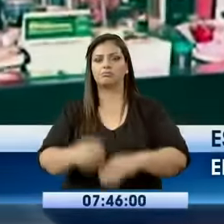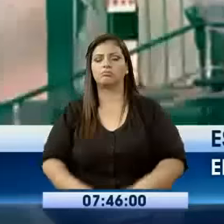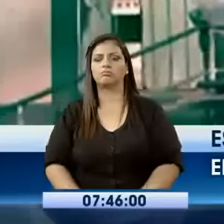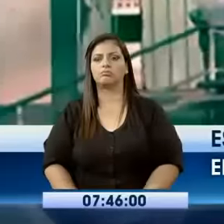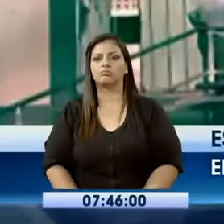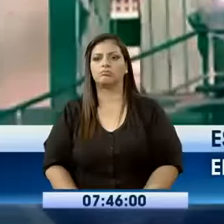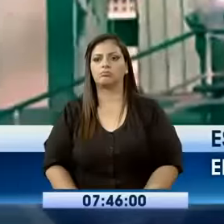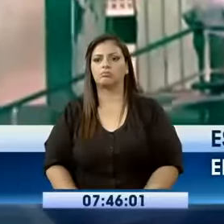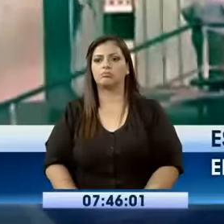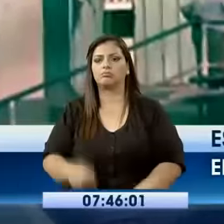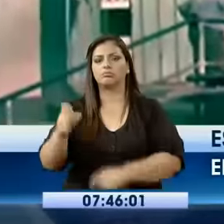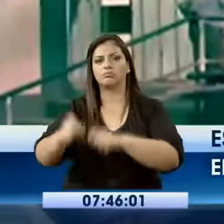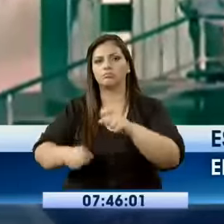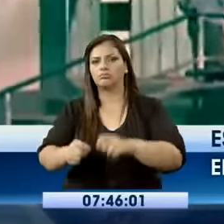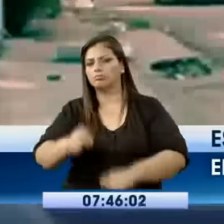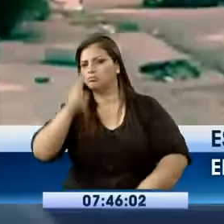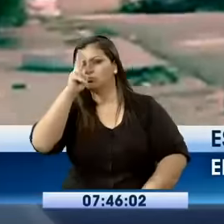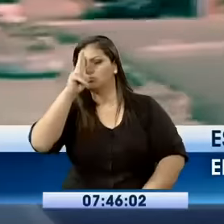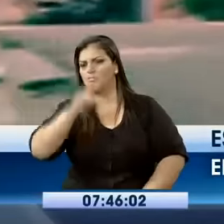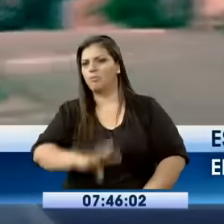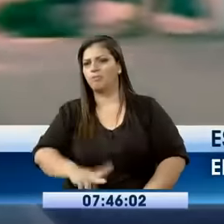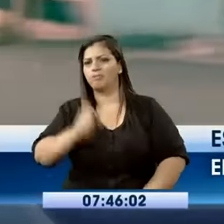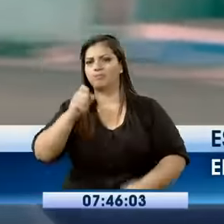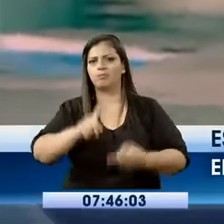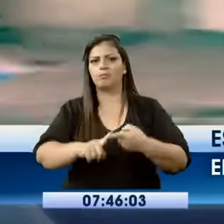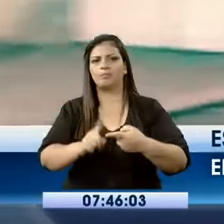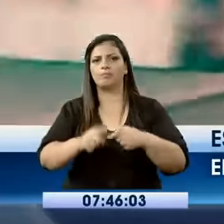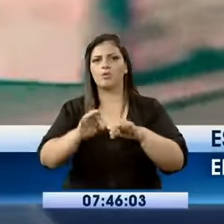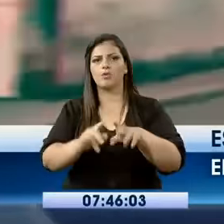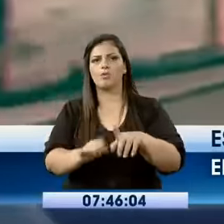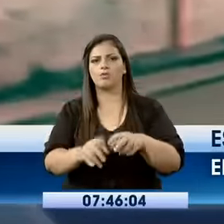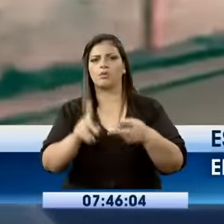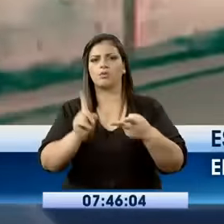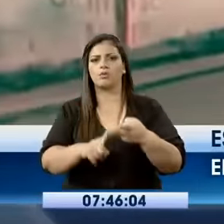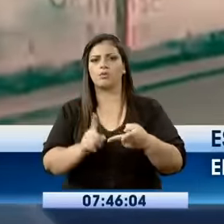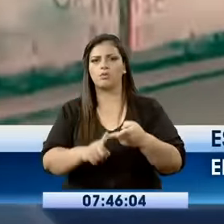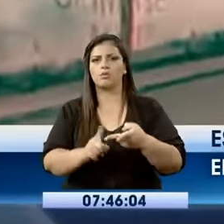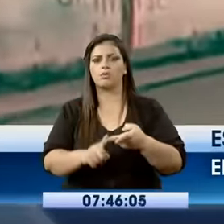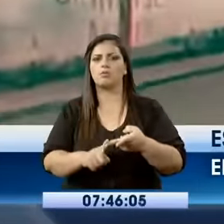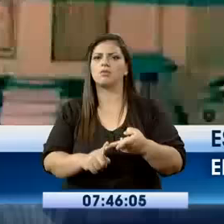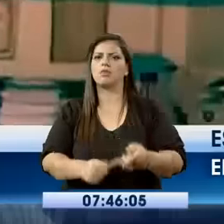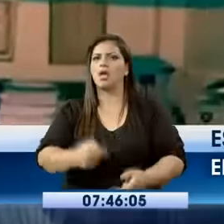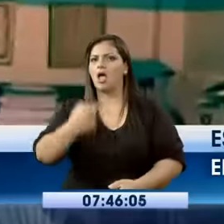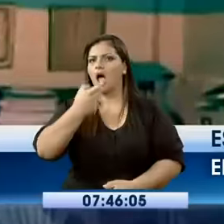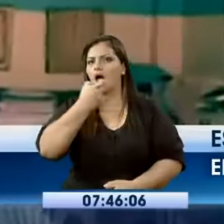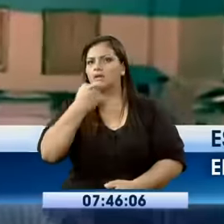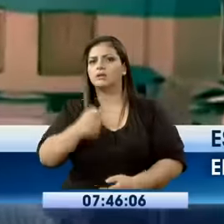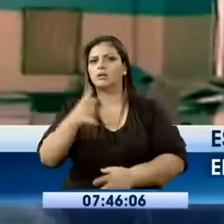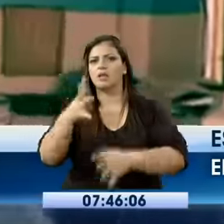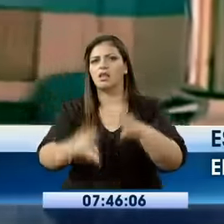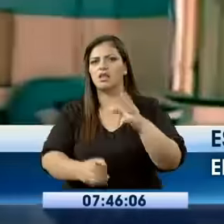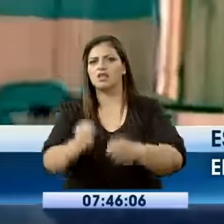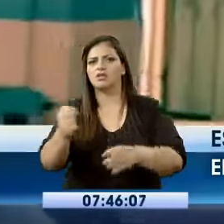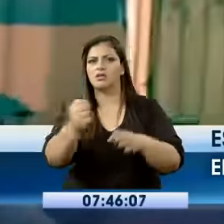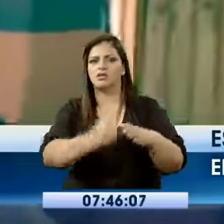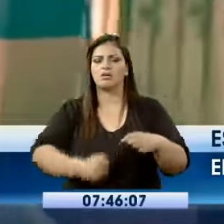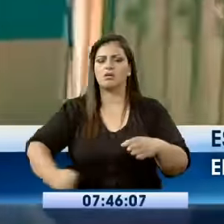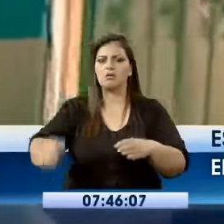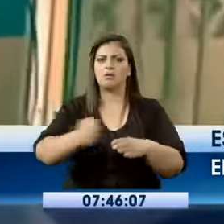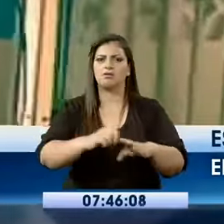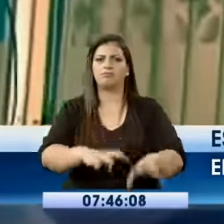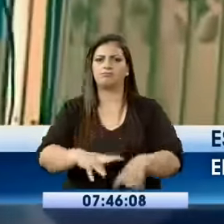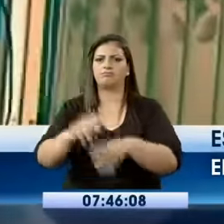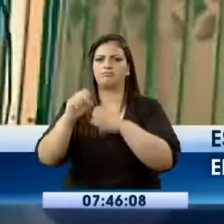antisociales se han llevado desde computadoras hasta la colación escolar de los